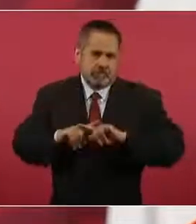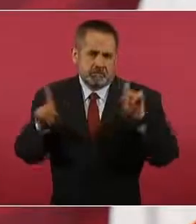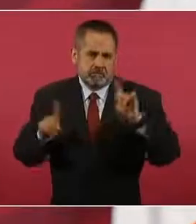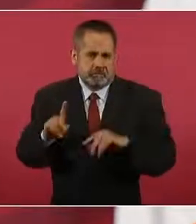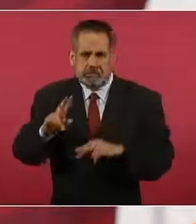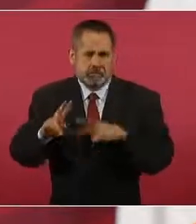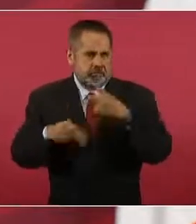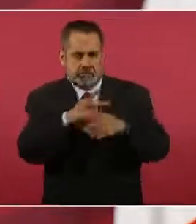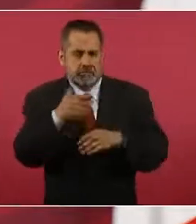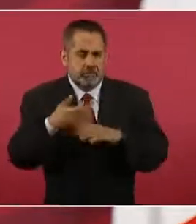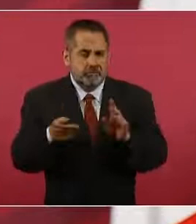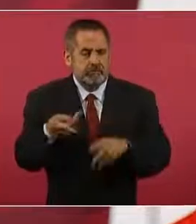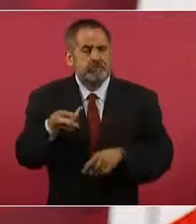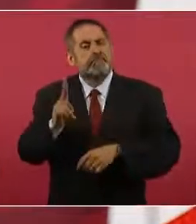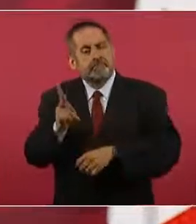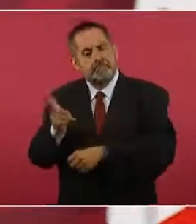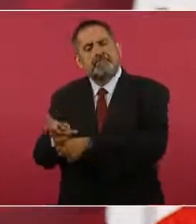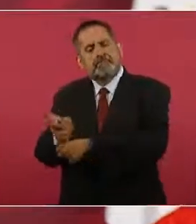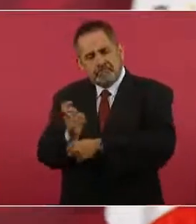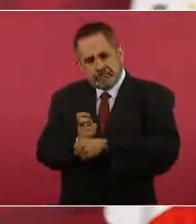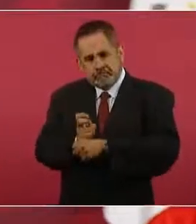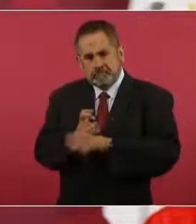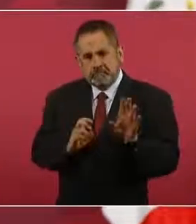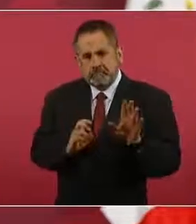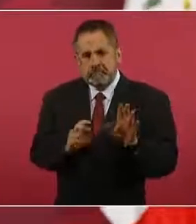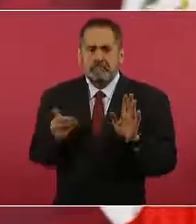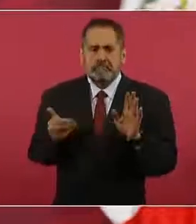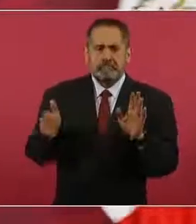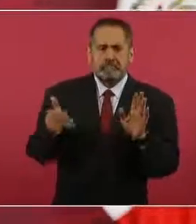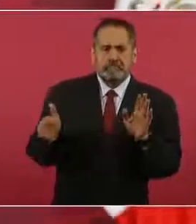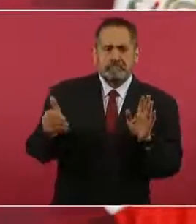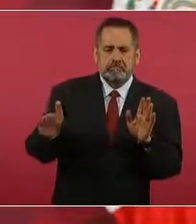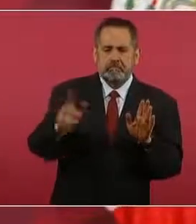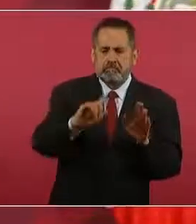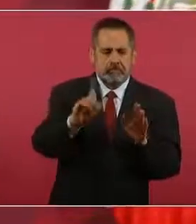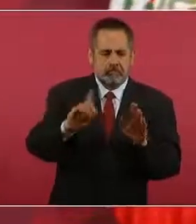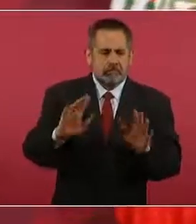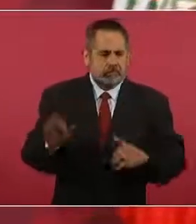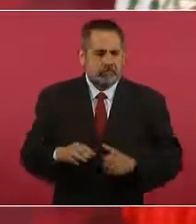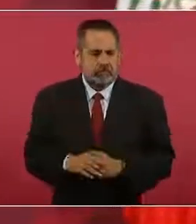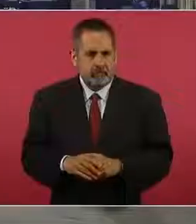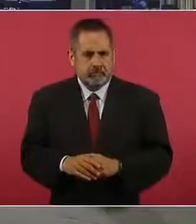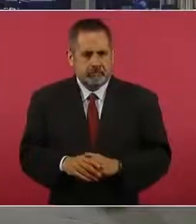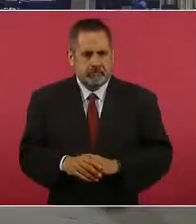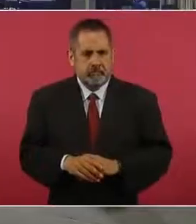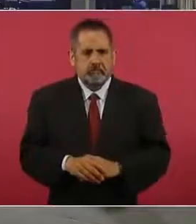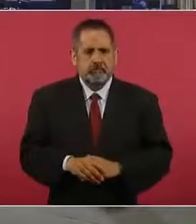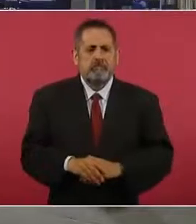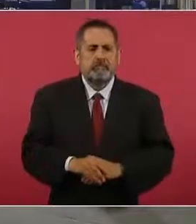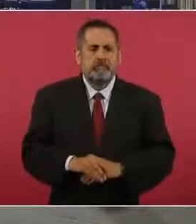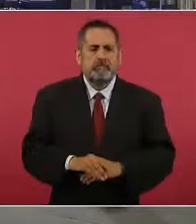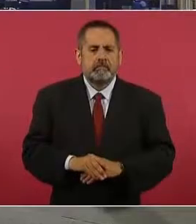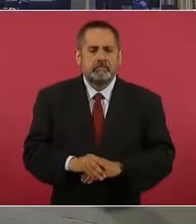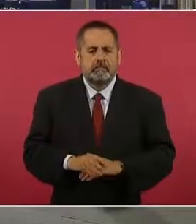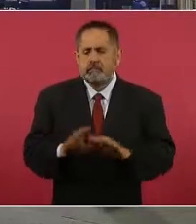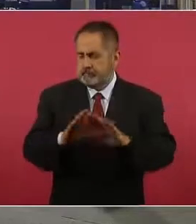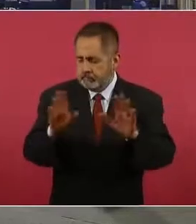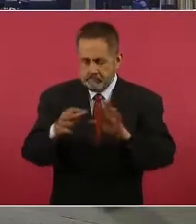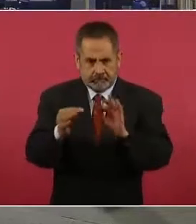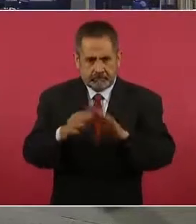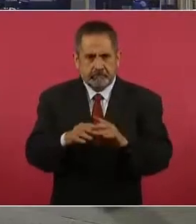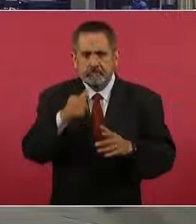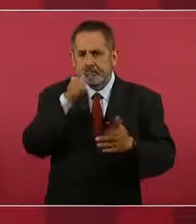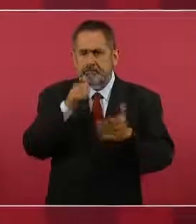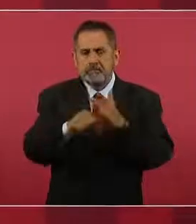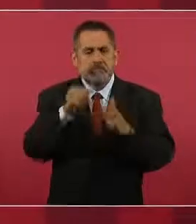que no vaya, pero que no se excluya a nadie. ¿Ya recibió la invitación, presidente? Ya me llegó